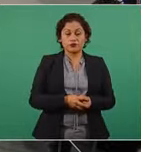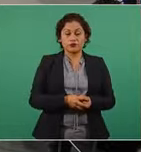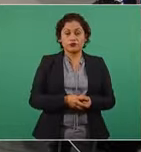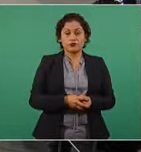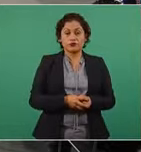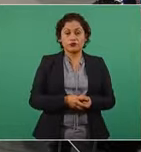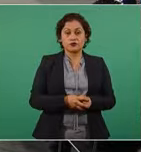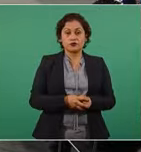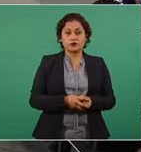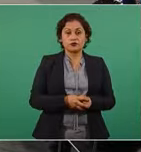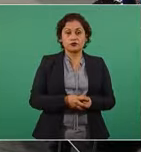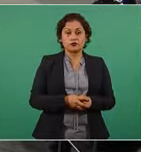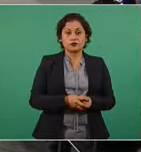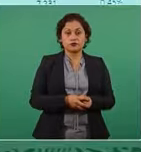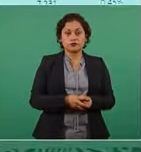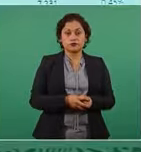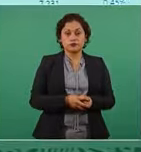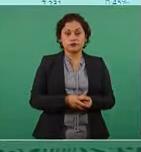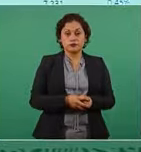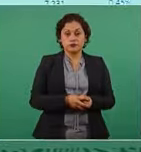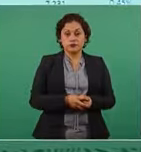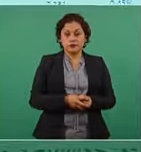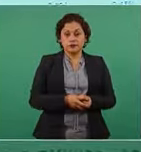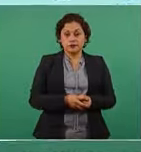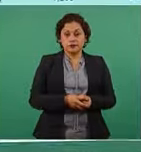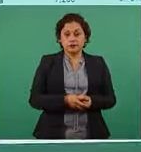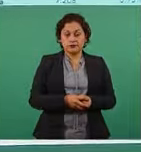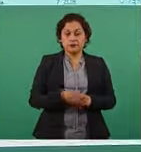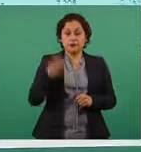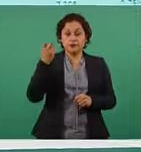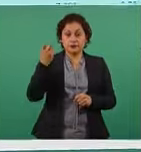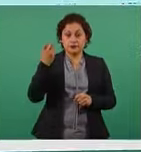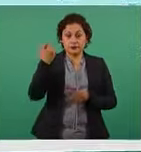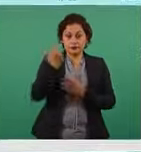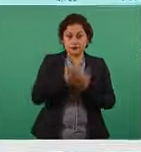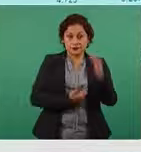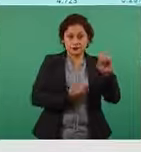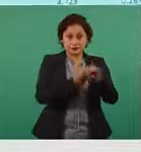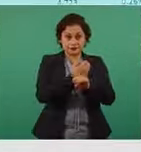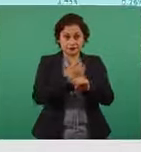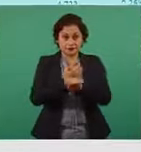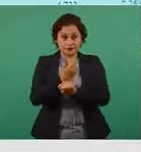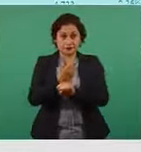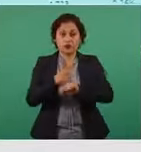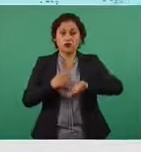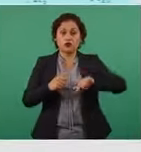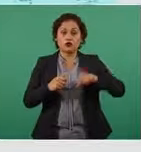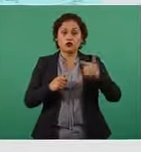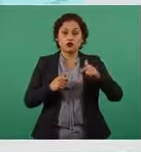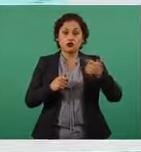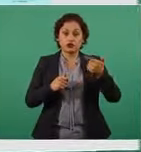uno, dos, tres, cuatro, cinco, seis, siete, ocho, nueve, diez, once y doce